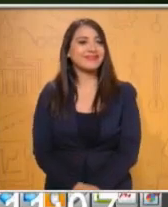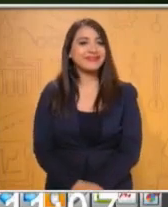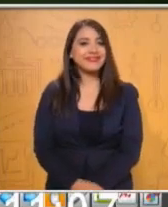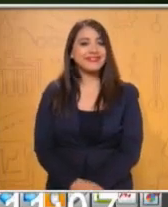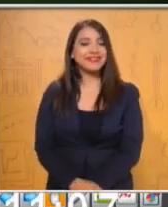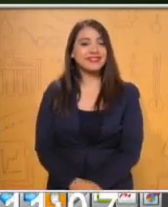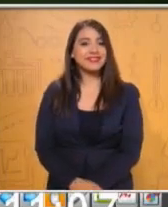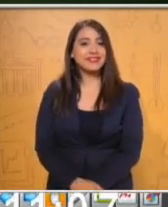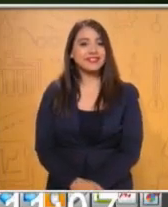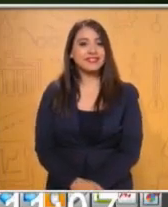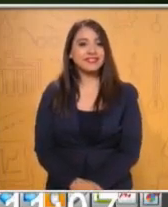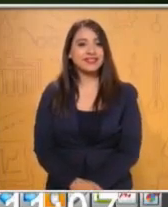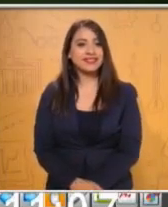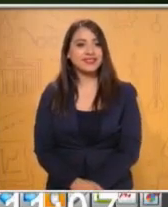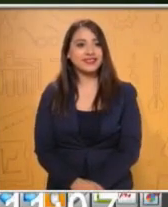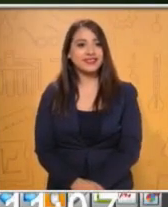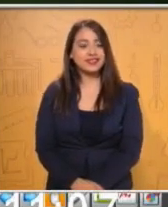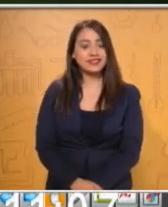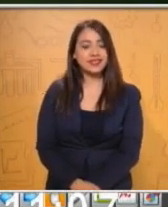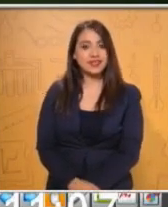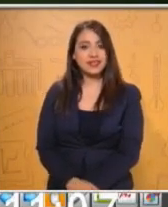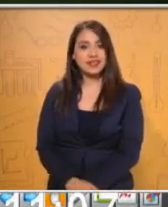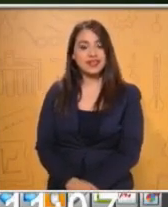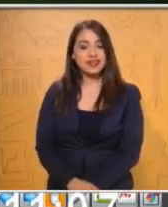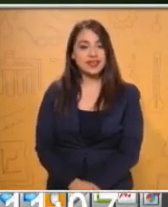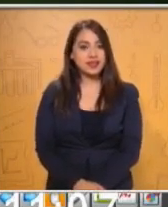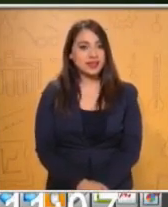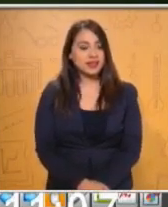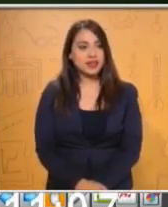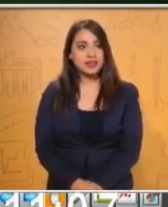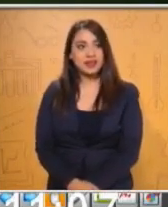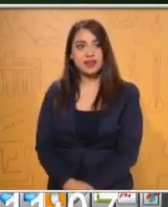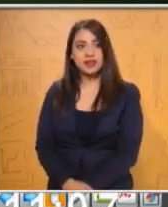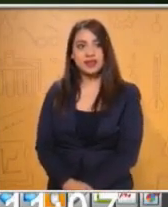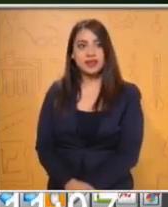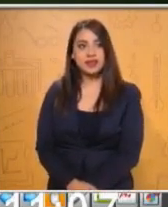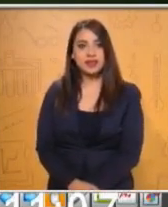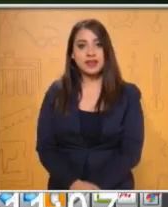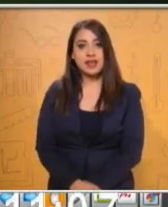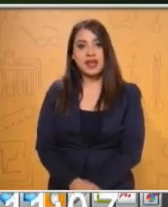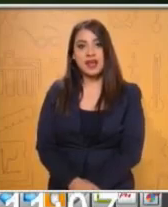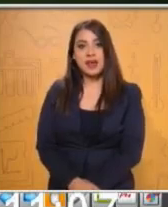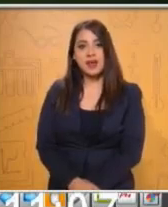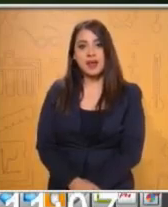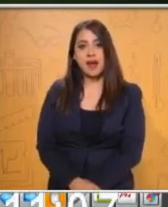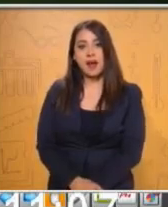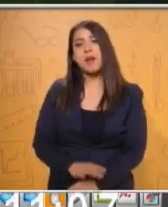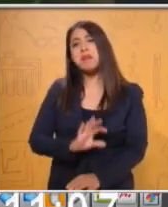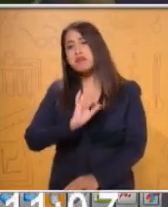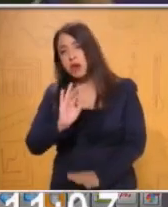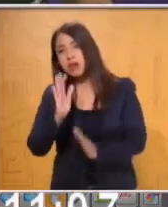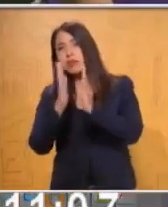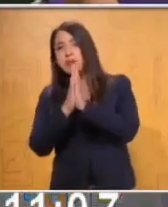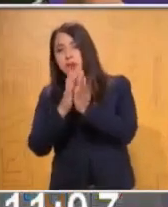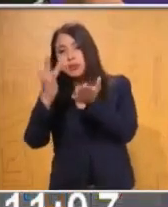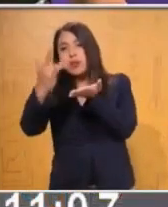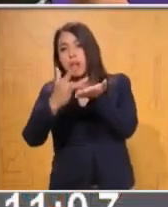Aquí vamos a... Vamos a pedir ayuda a los camarógrafos para ver si nos pueden apoyar.